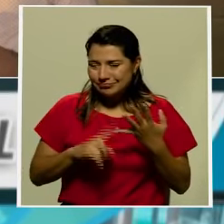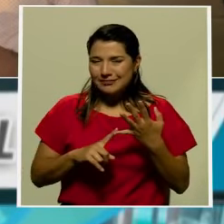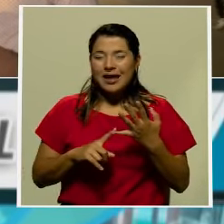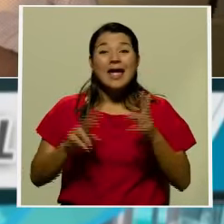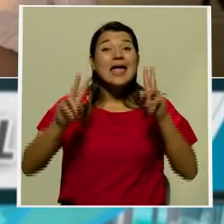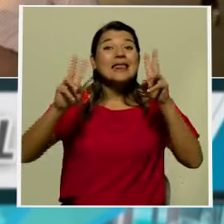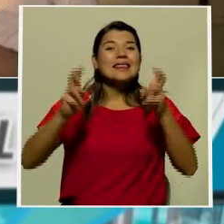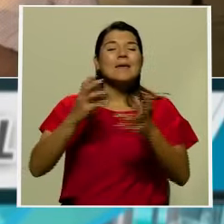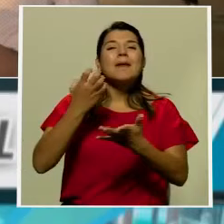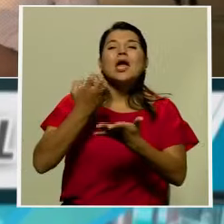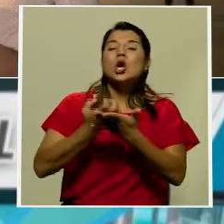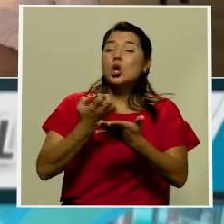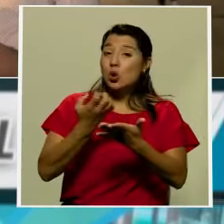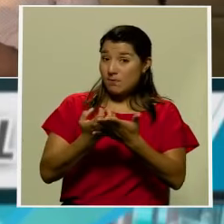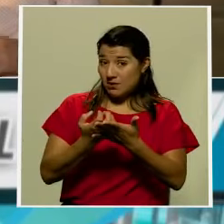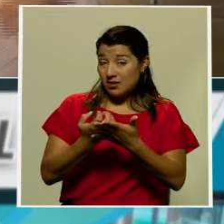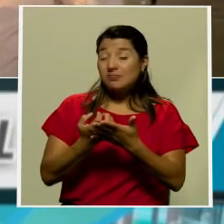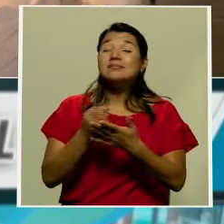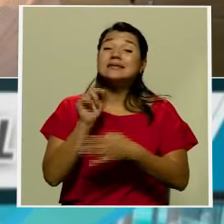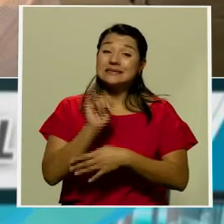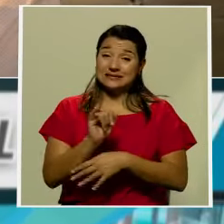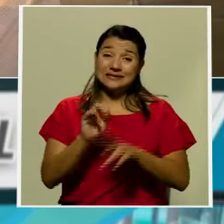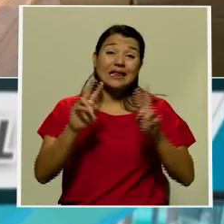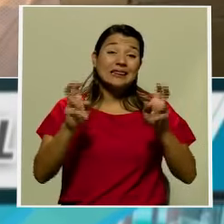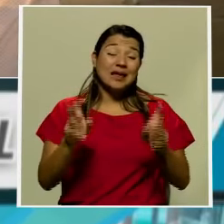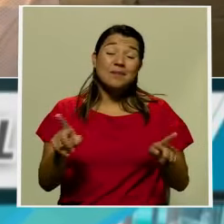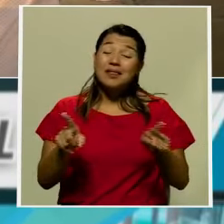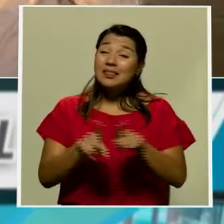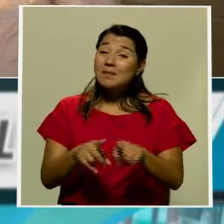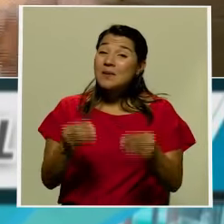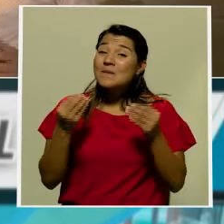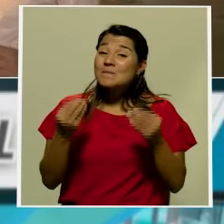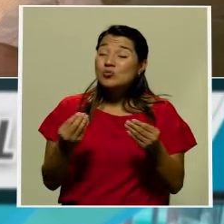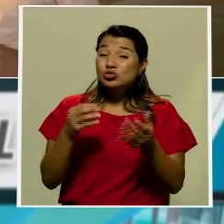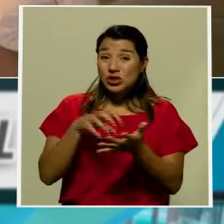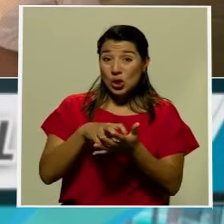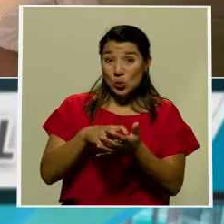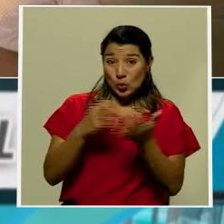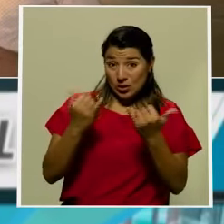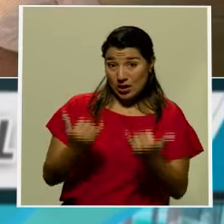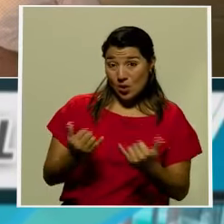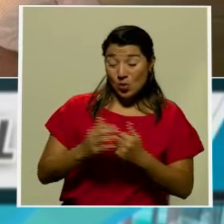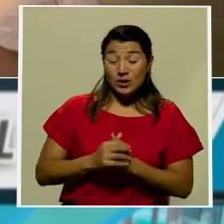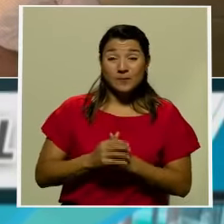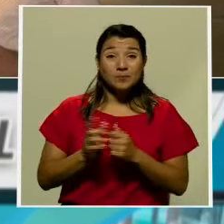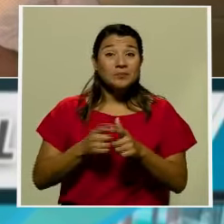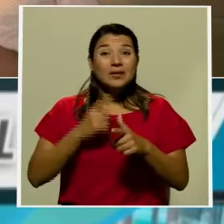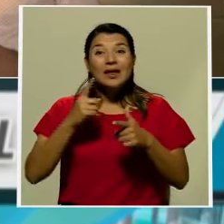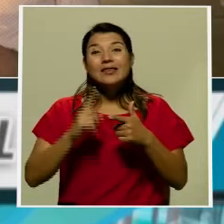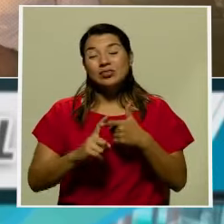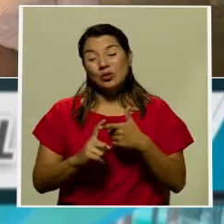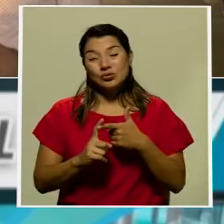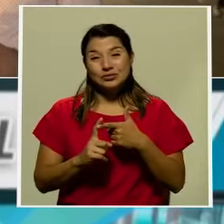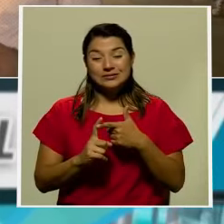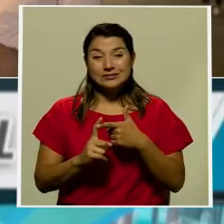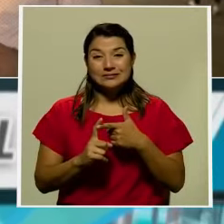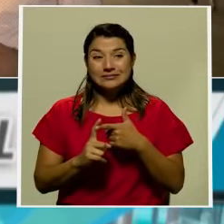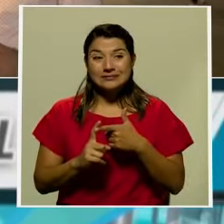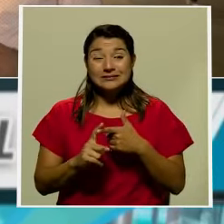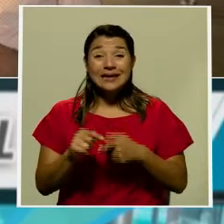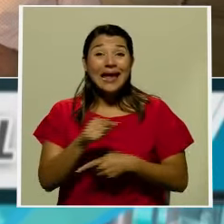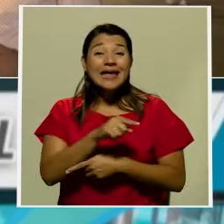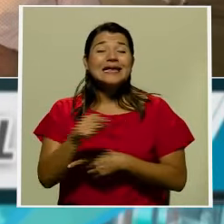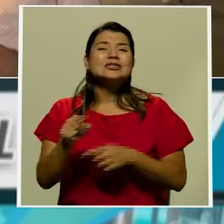economía es también una enorme interrogante entonces son asuntos que